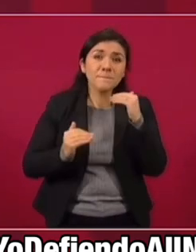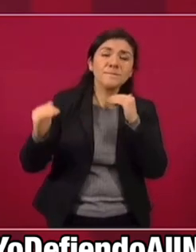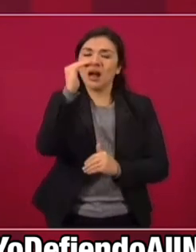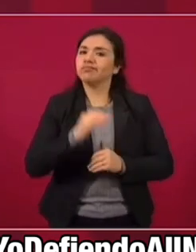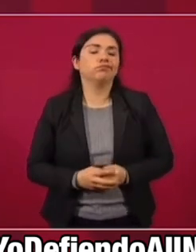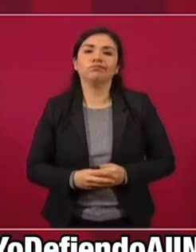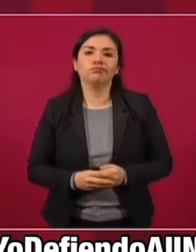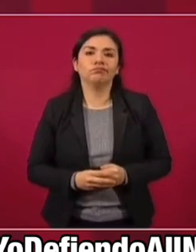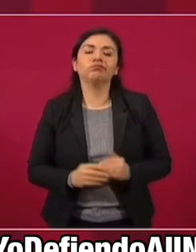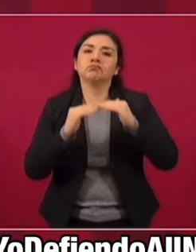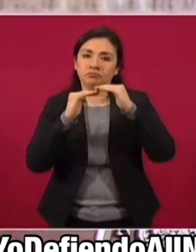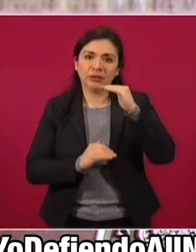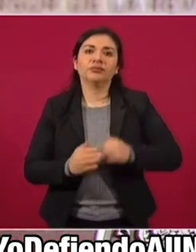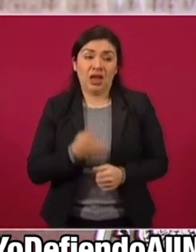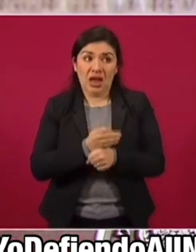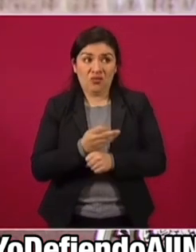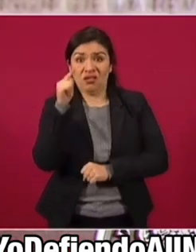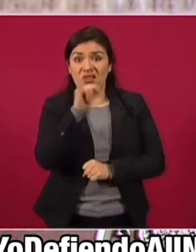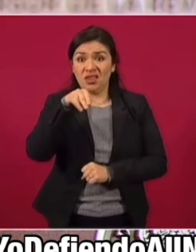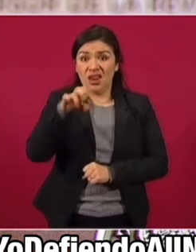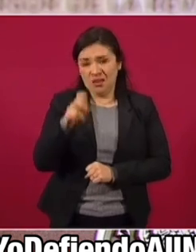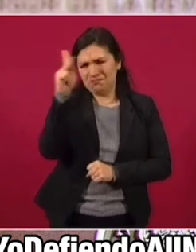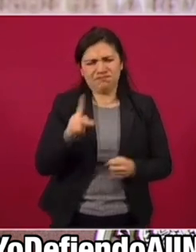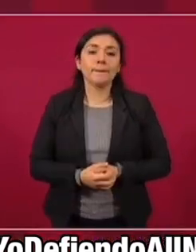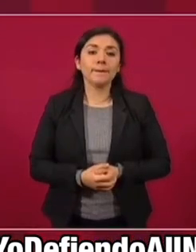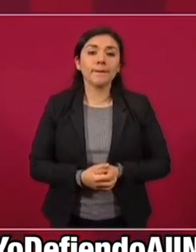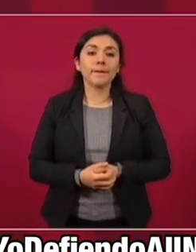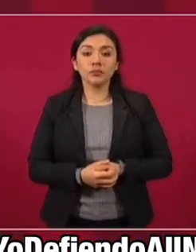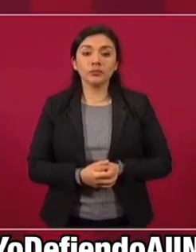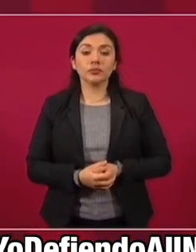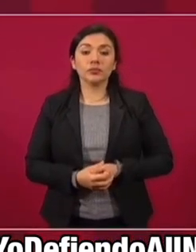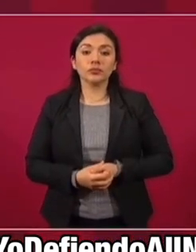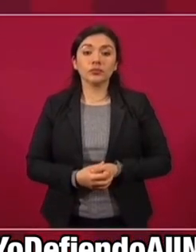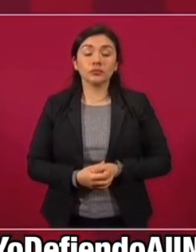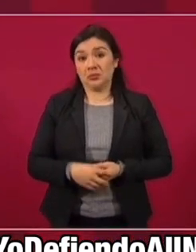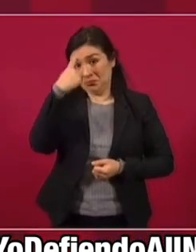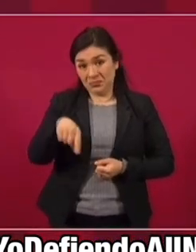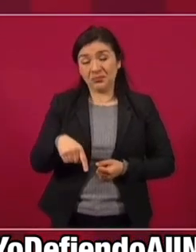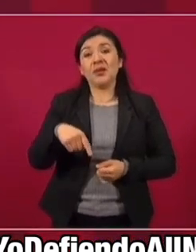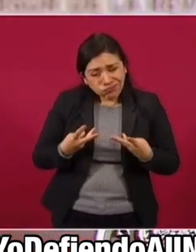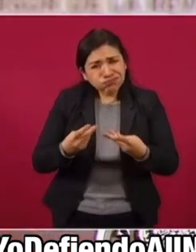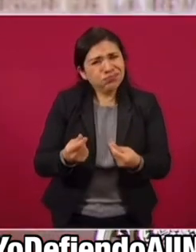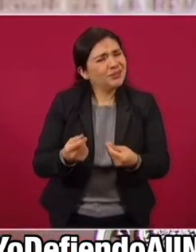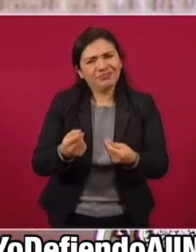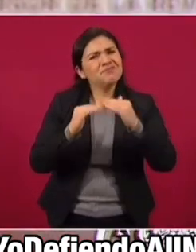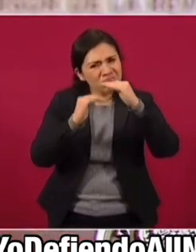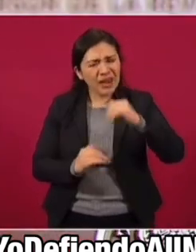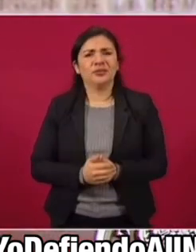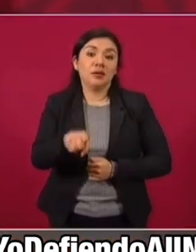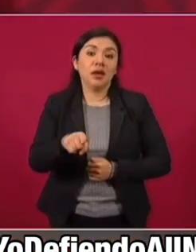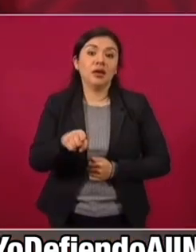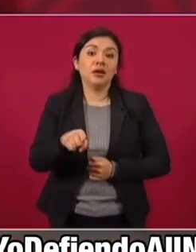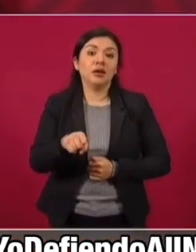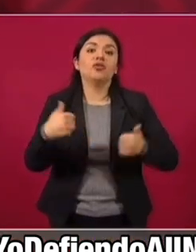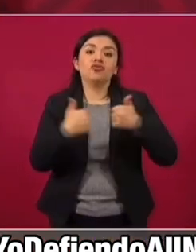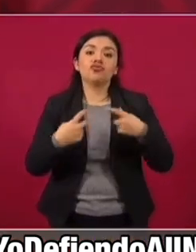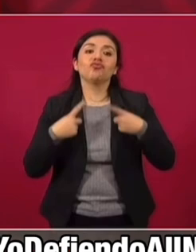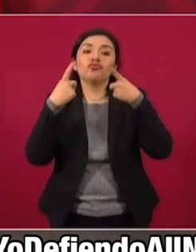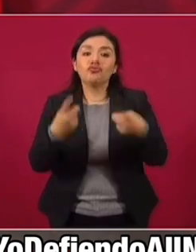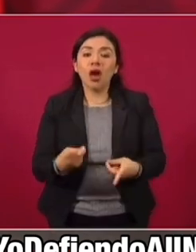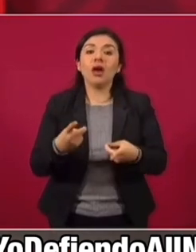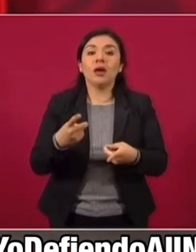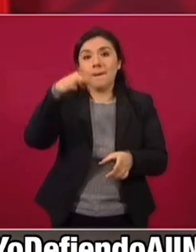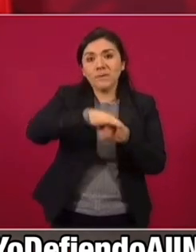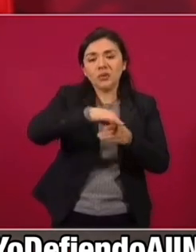excesivos del actual Instituto Electoral y que no cuesten tanto las elecciones y que al mismo tiempo se garanticen